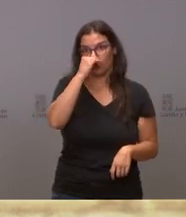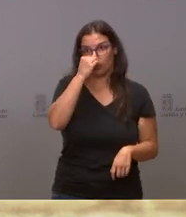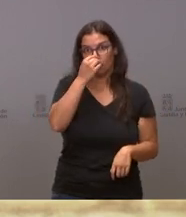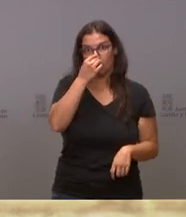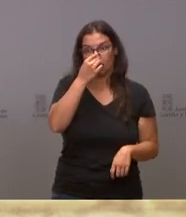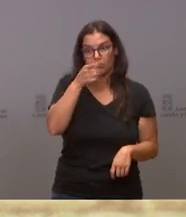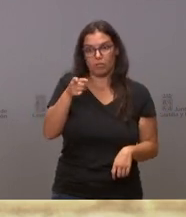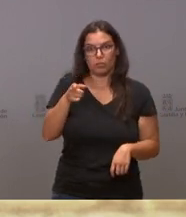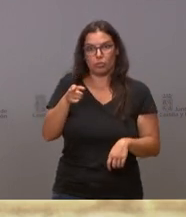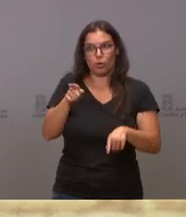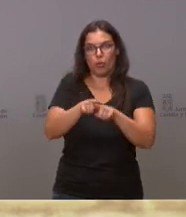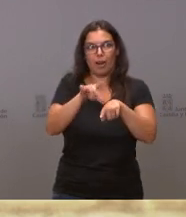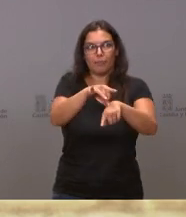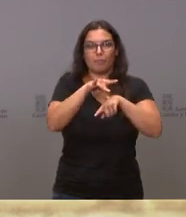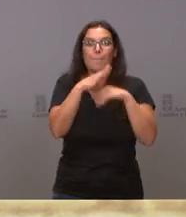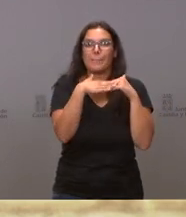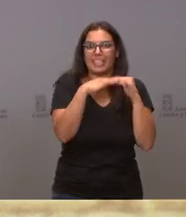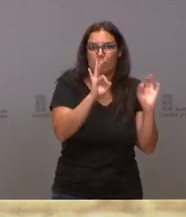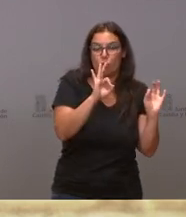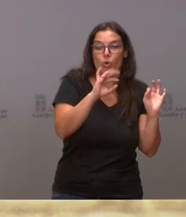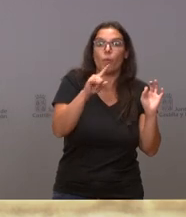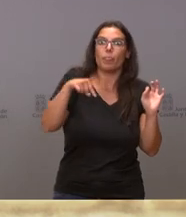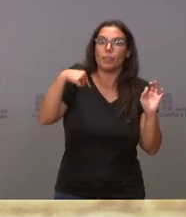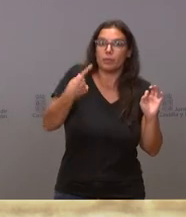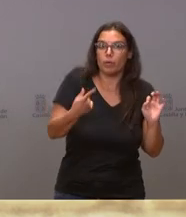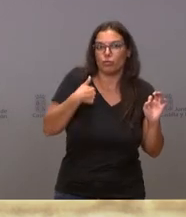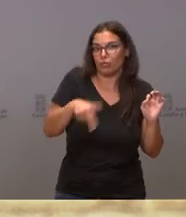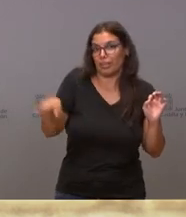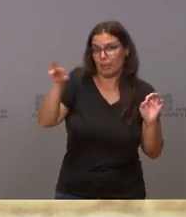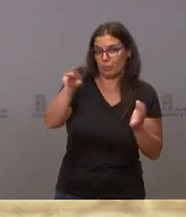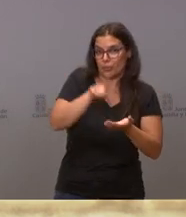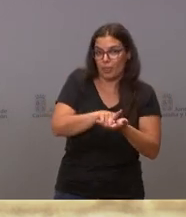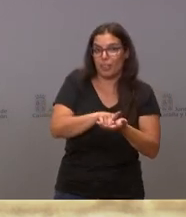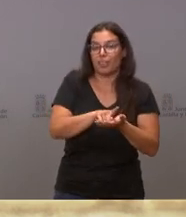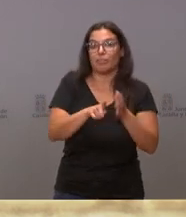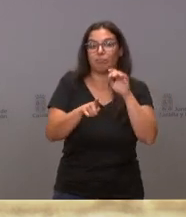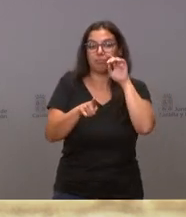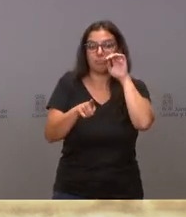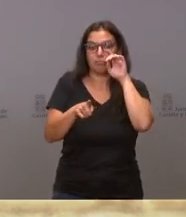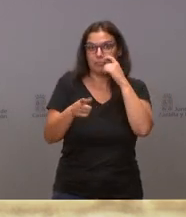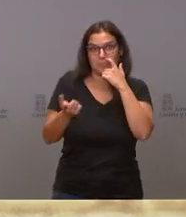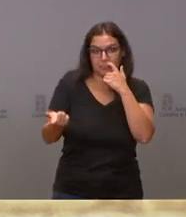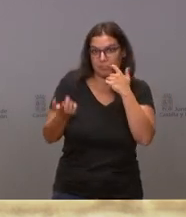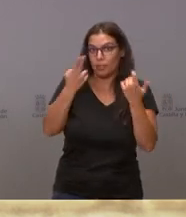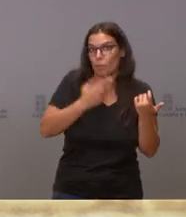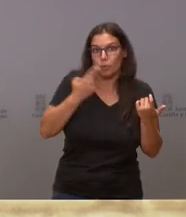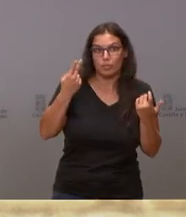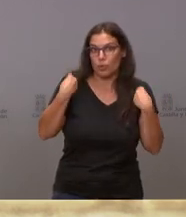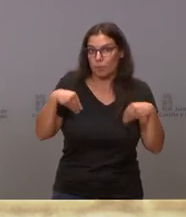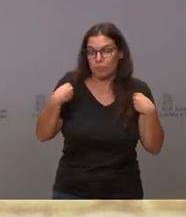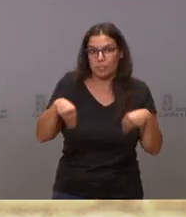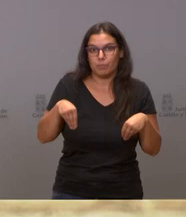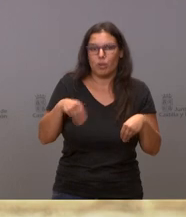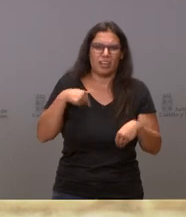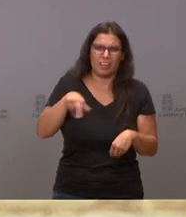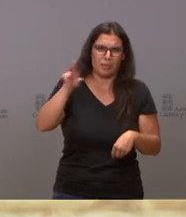nos condiciona como mínimo. A partir de ahí, vuelvo a insistir, nuestros compromisos son los que he trasladado y ya no